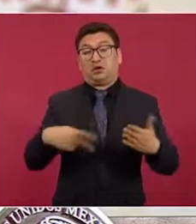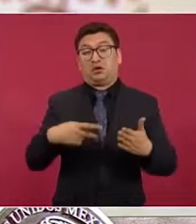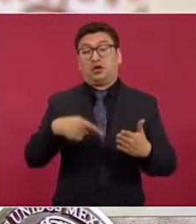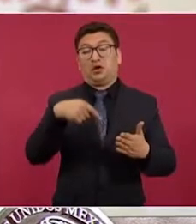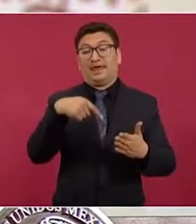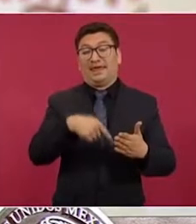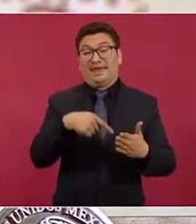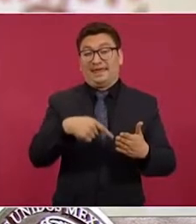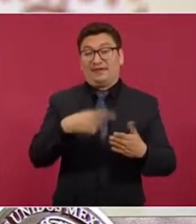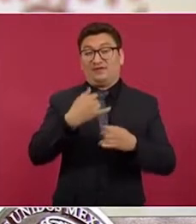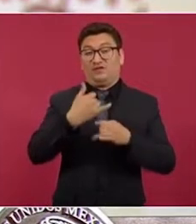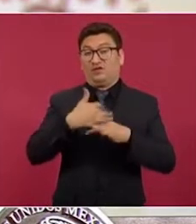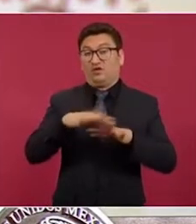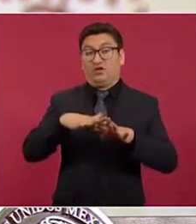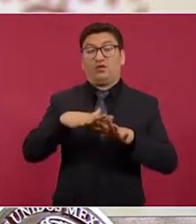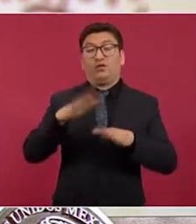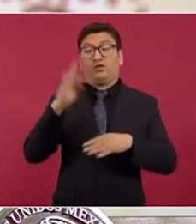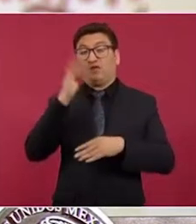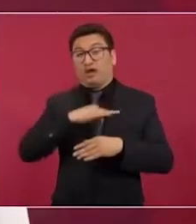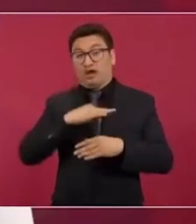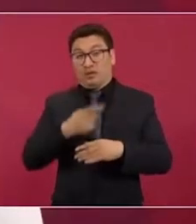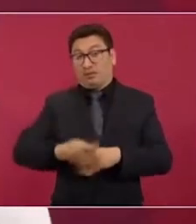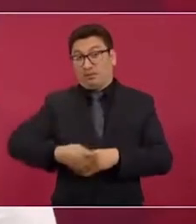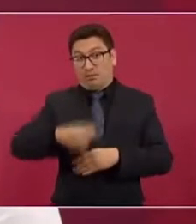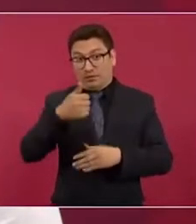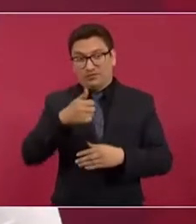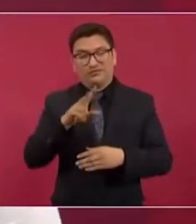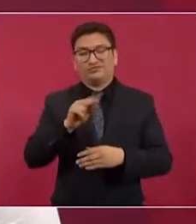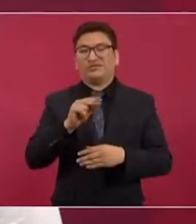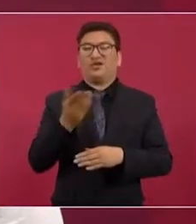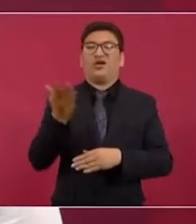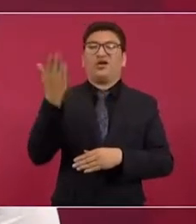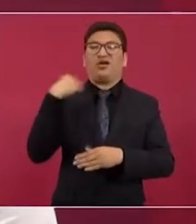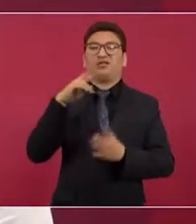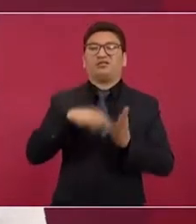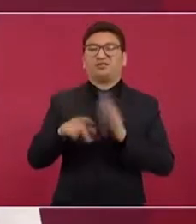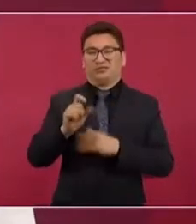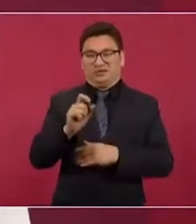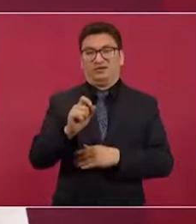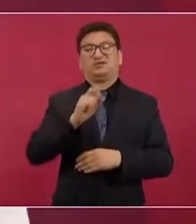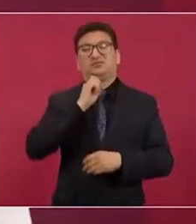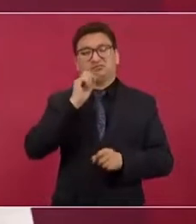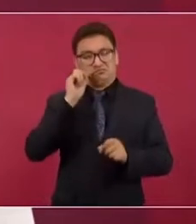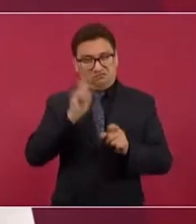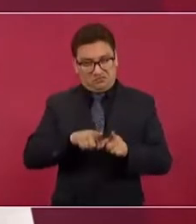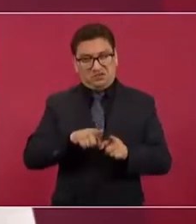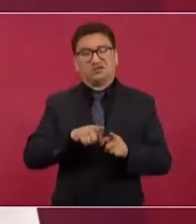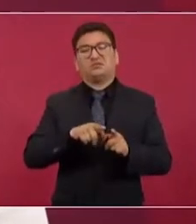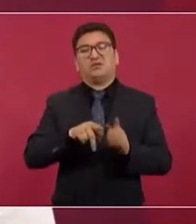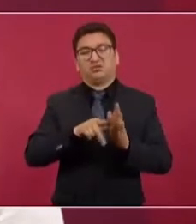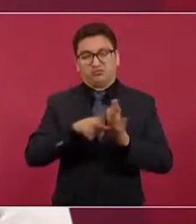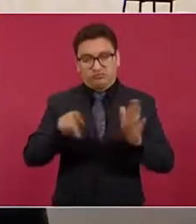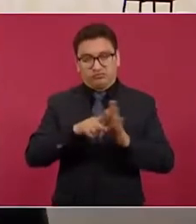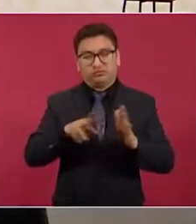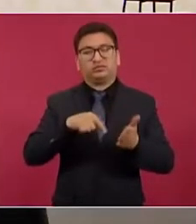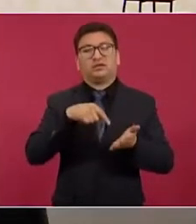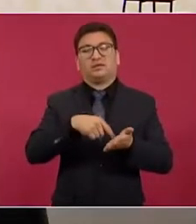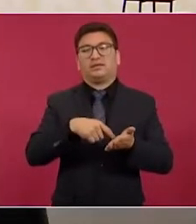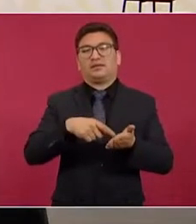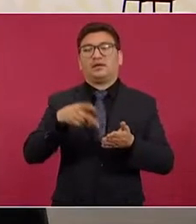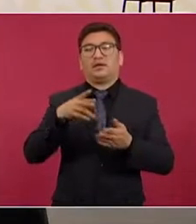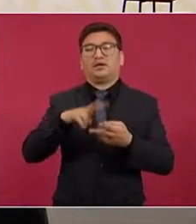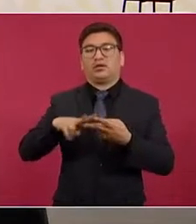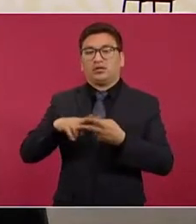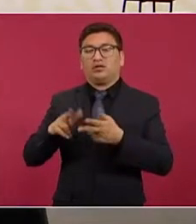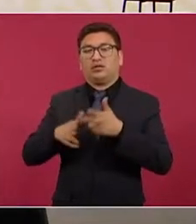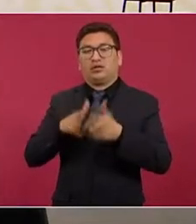este informe para desinformar. A inicios de 2020 publicó la misma noticia del crecimiento de robo en